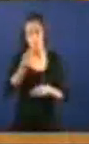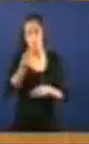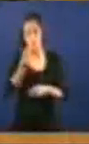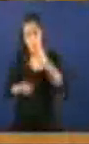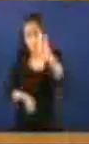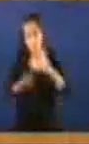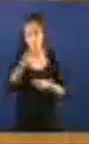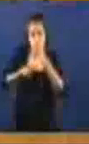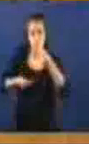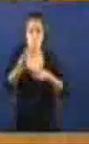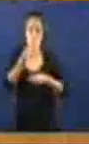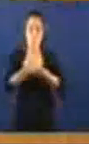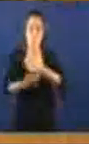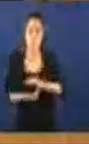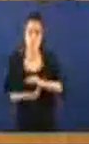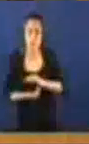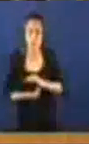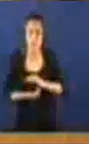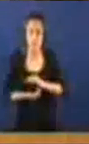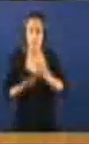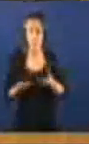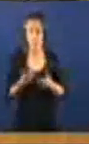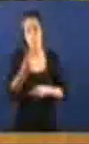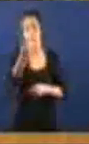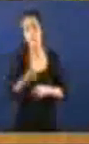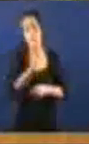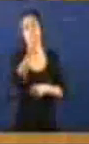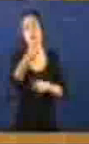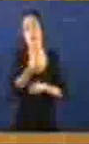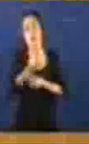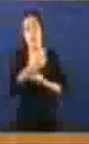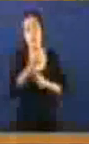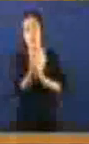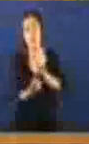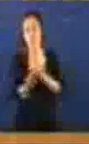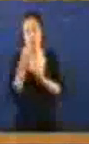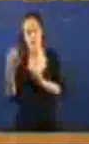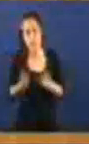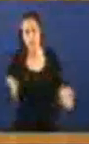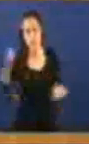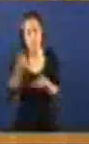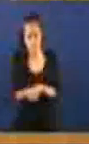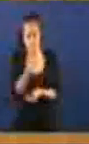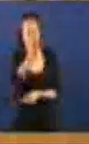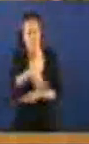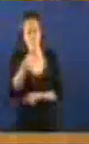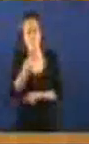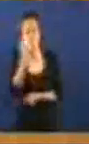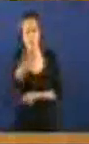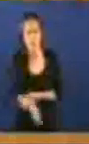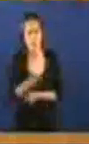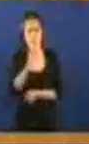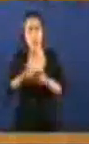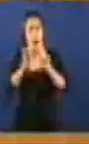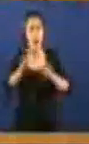Con o recendo Do año Nesto sale o tabernero O mesoneiro Eh ti Que tens que pagarme Como que teño que pagar Si porque o recendo